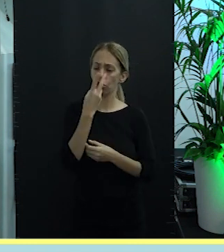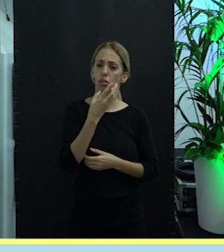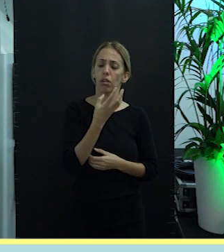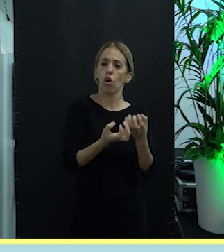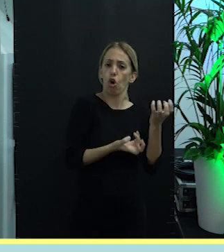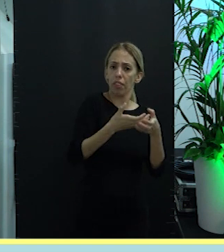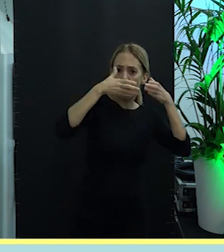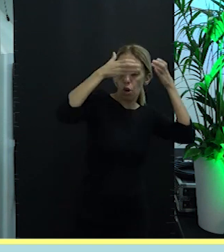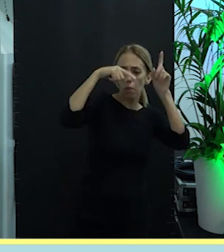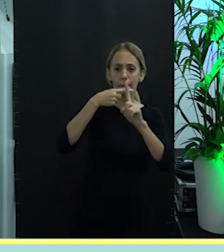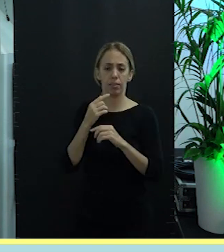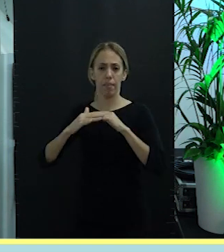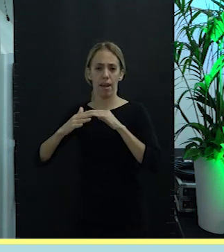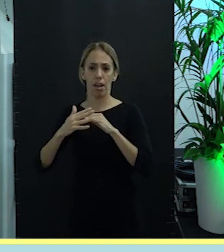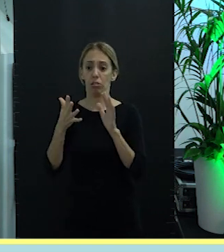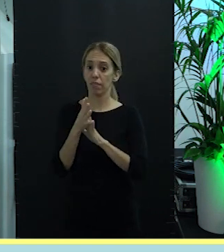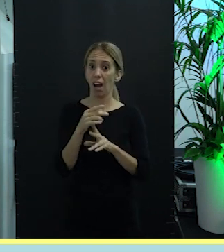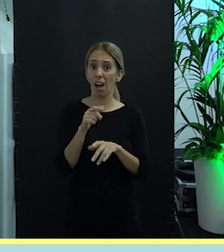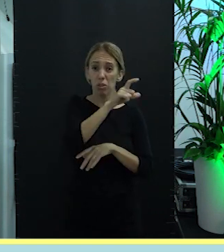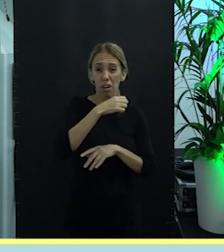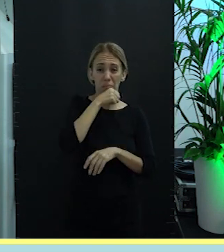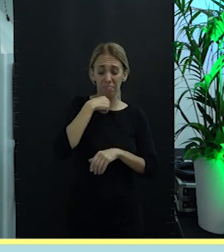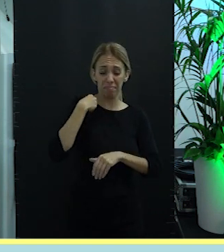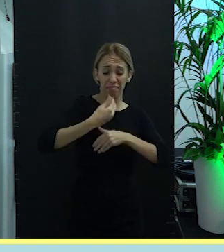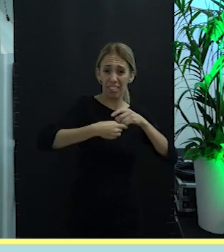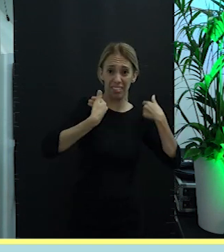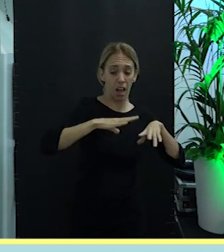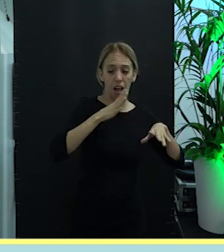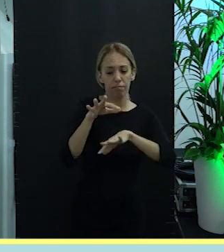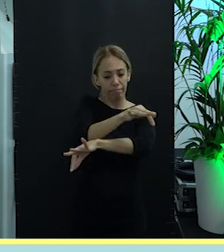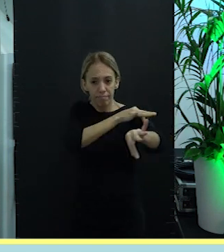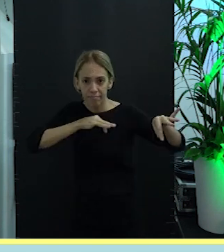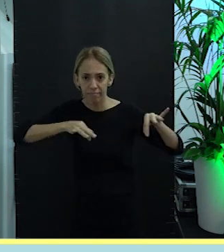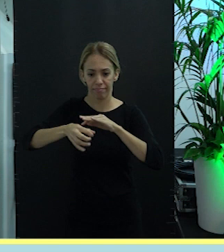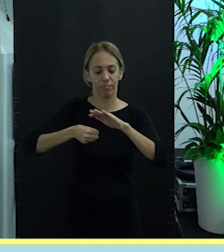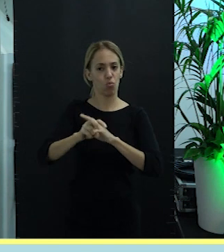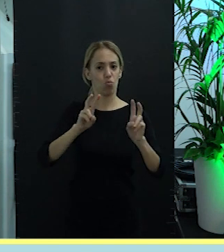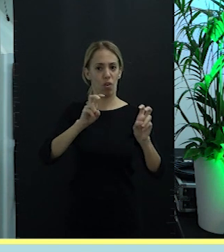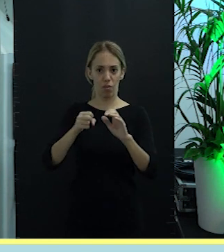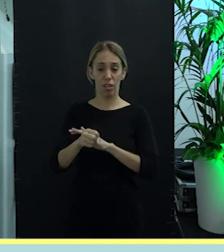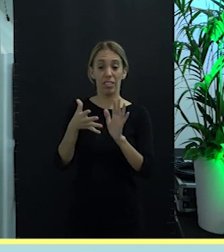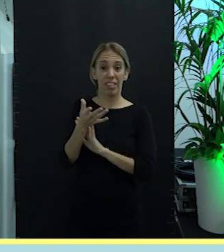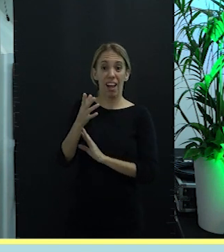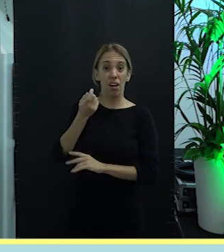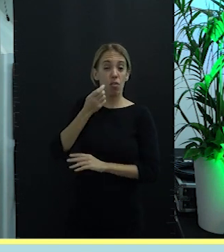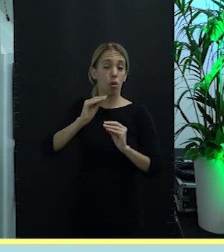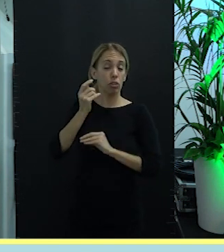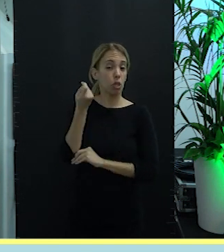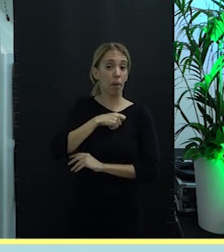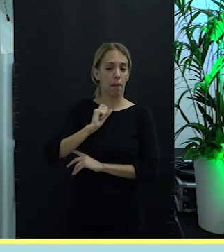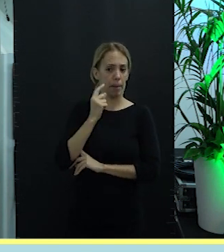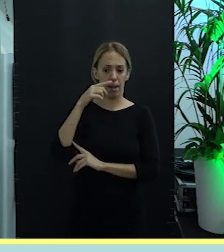respuesta al relevo generacional y dando respuesta a una ocupación que el CEPI a nivel de toda España ha identificado como